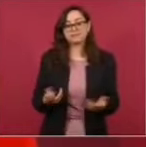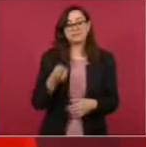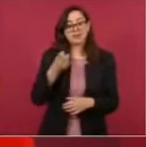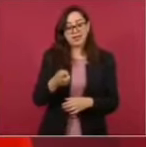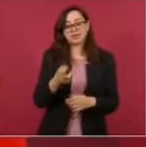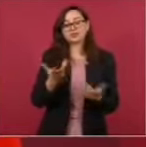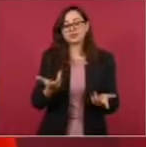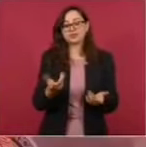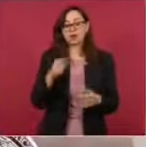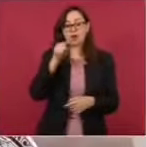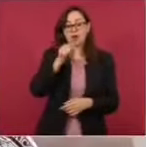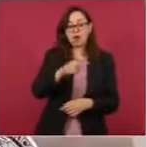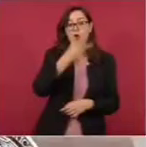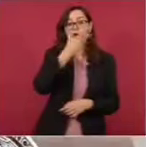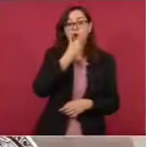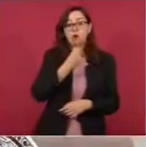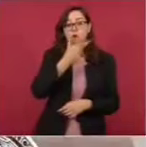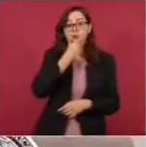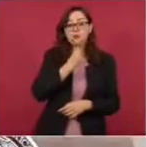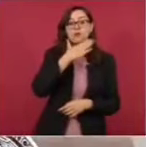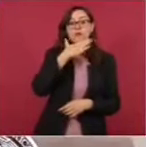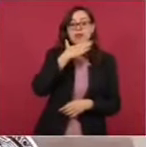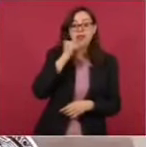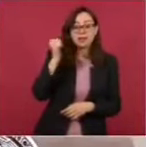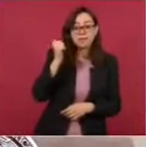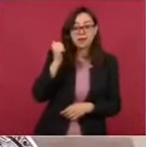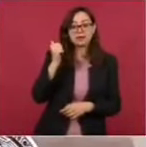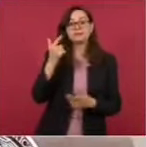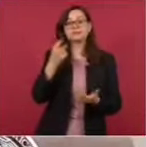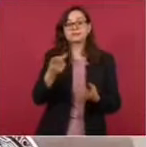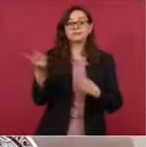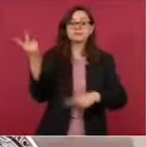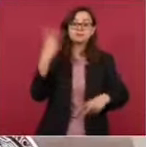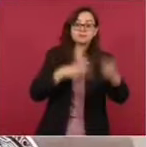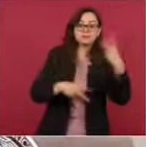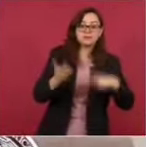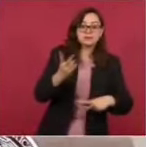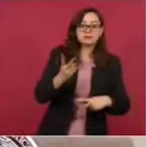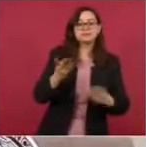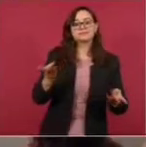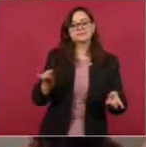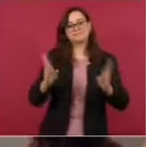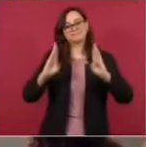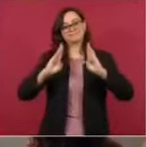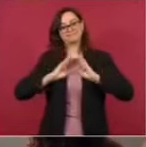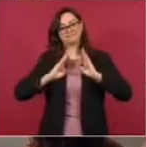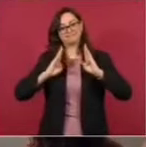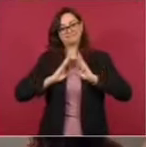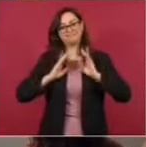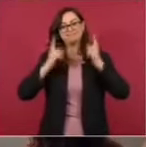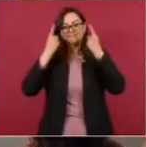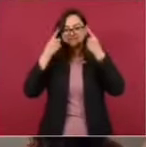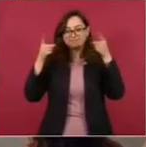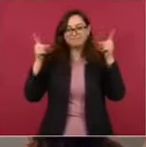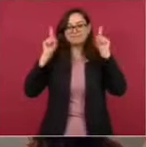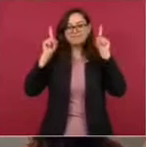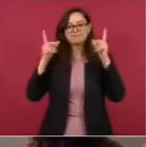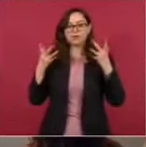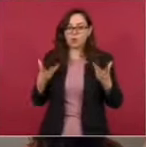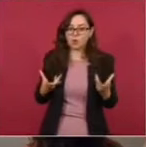el mandatario alemán fue recibido por cadetes del heroico Colegio Militar y una banda de música militar.